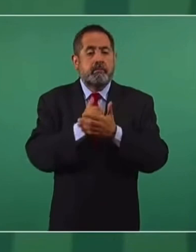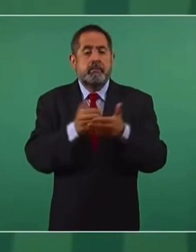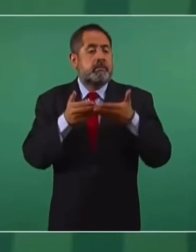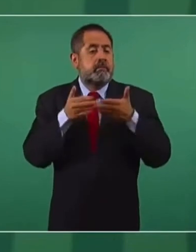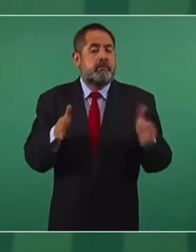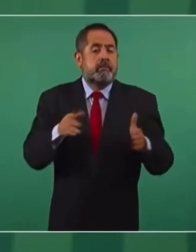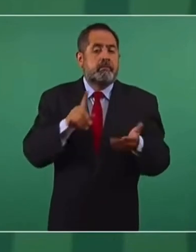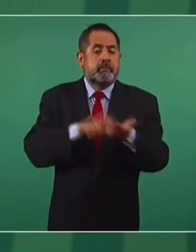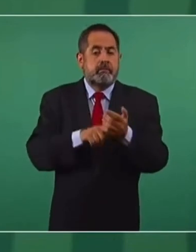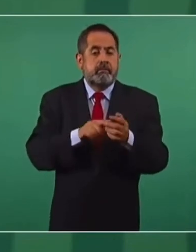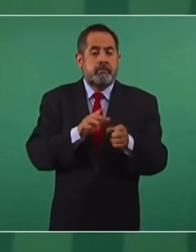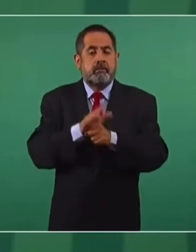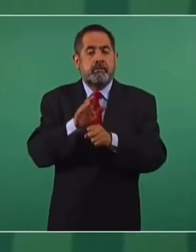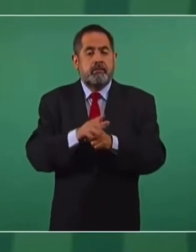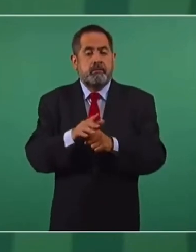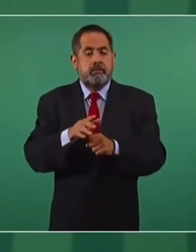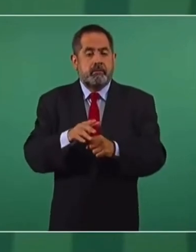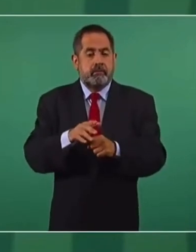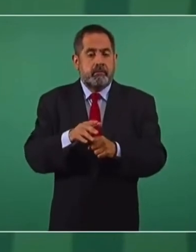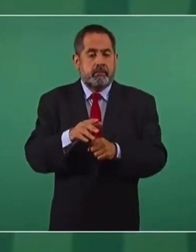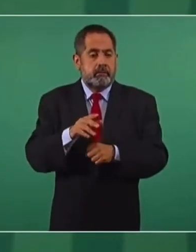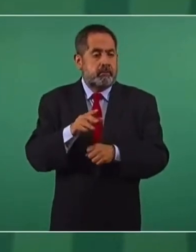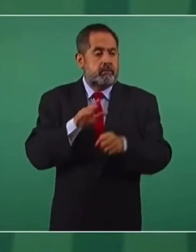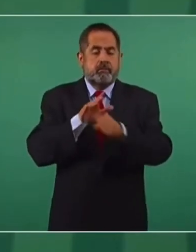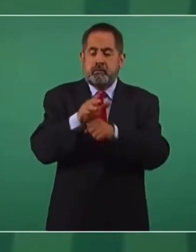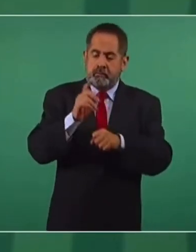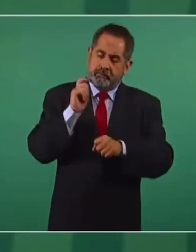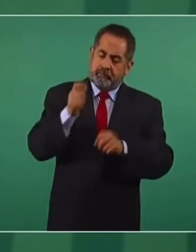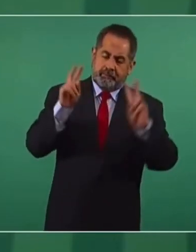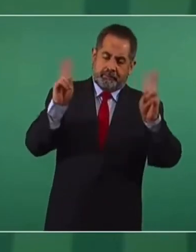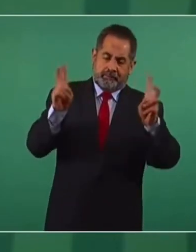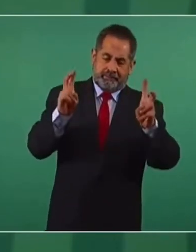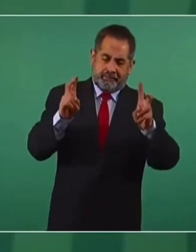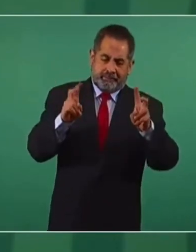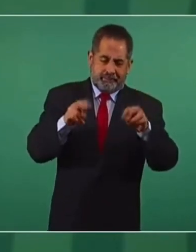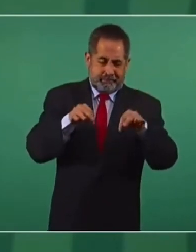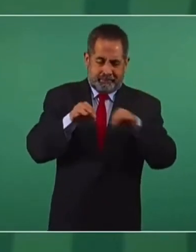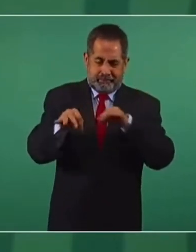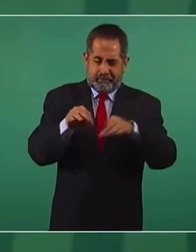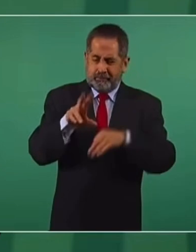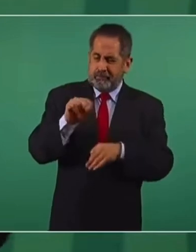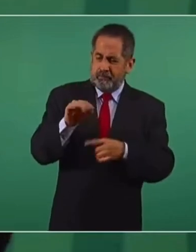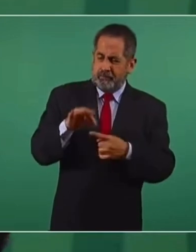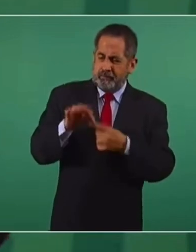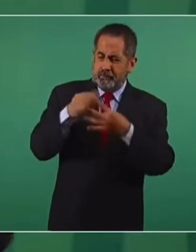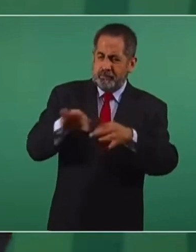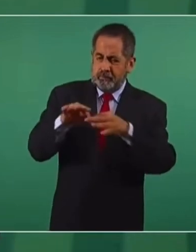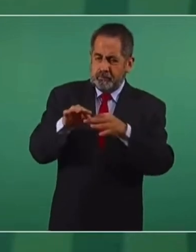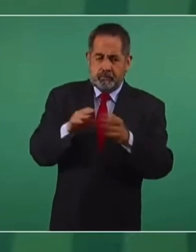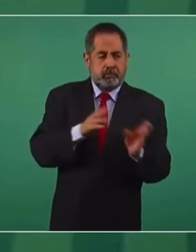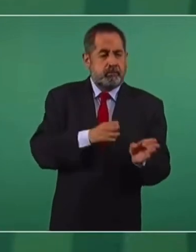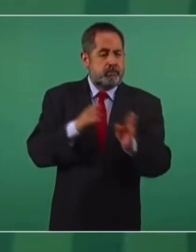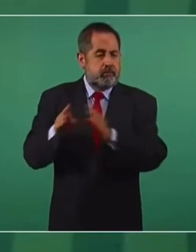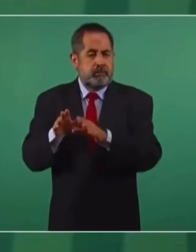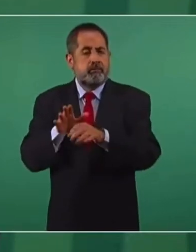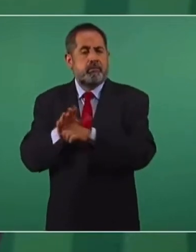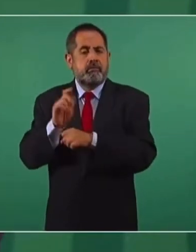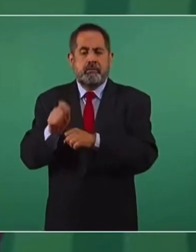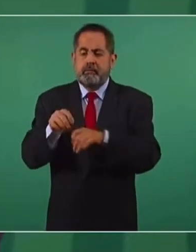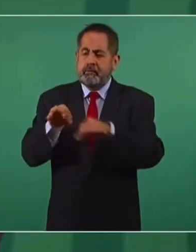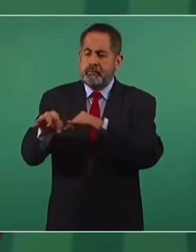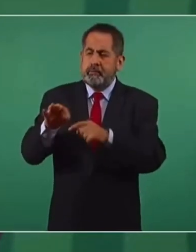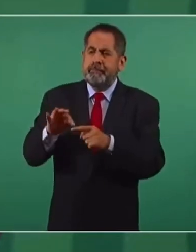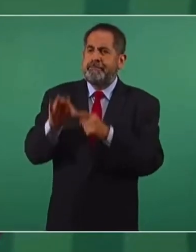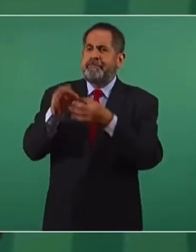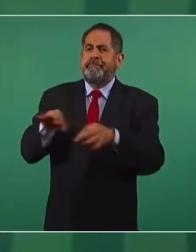qué se entiende por actividad no esencial y qué se entiende por actividad esencial. Entonces, en eso